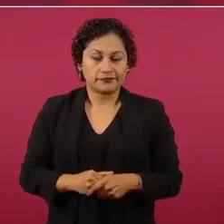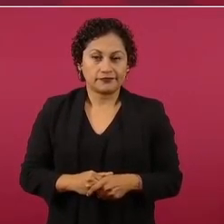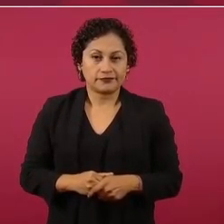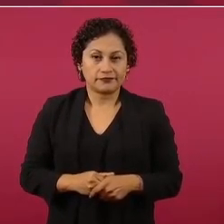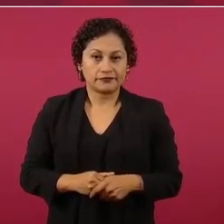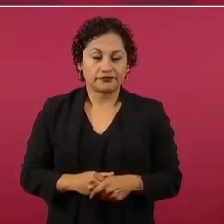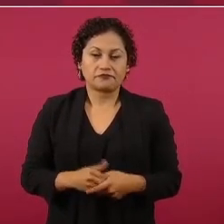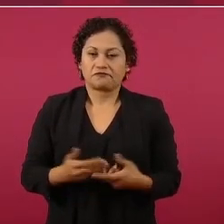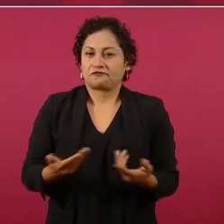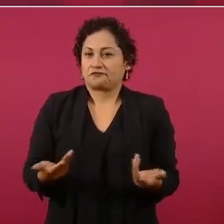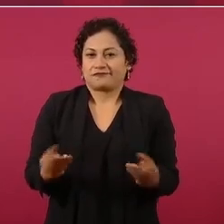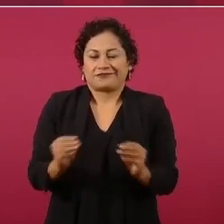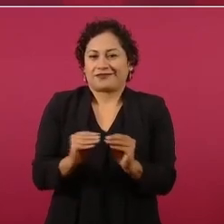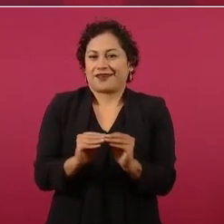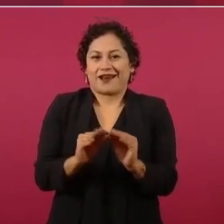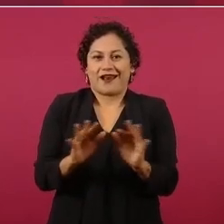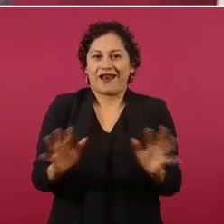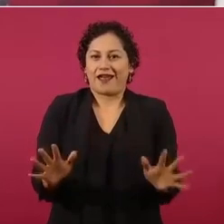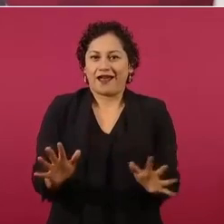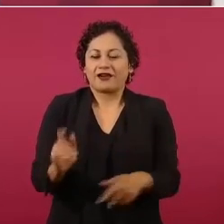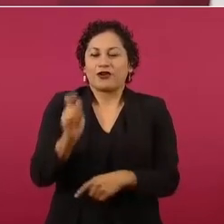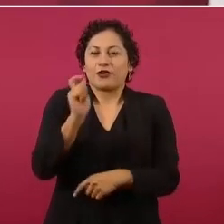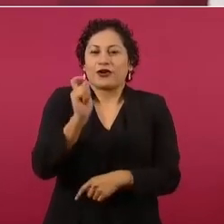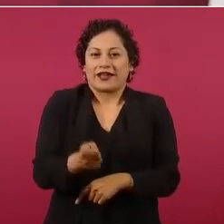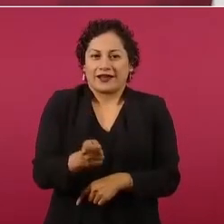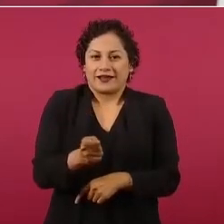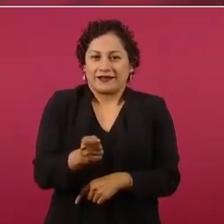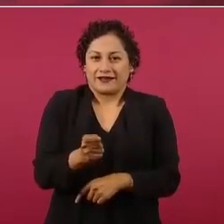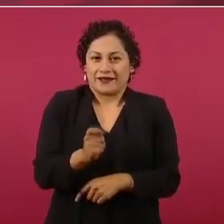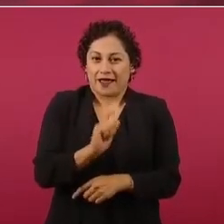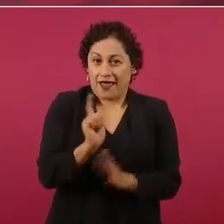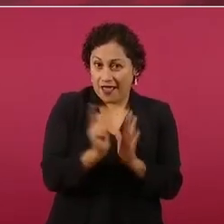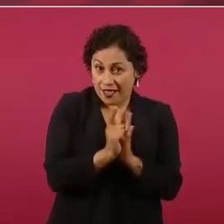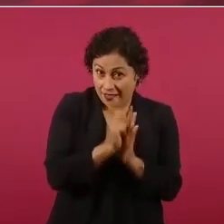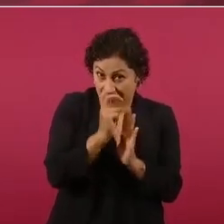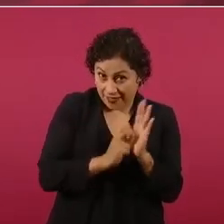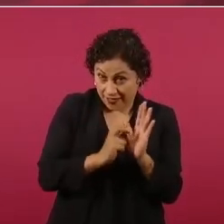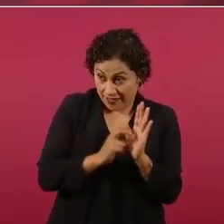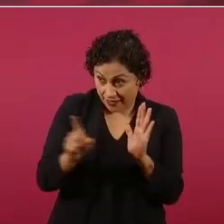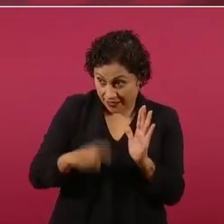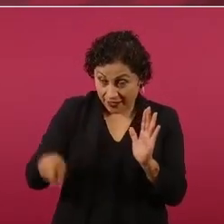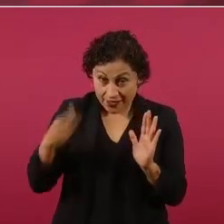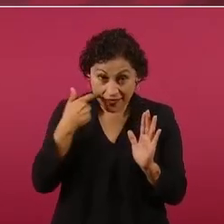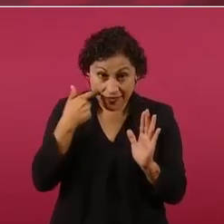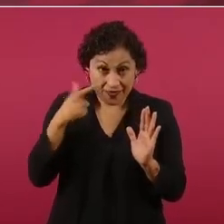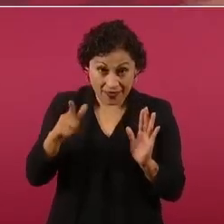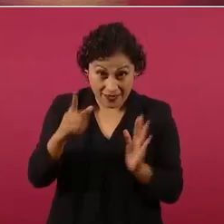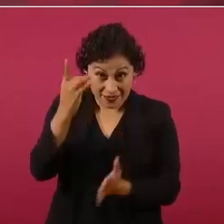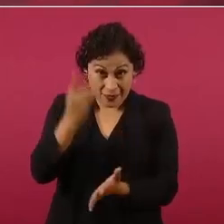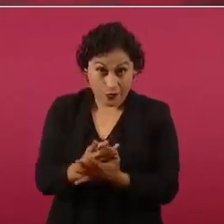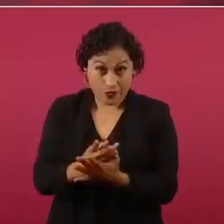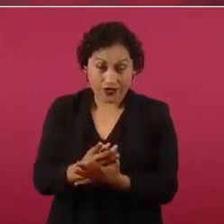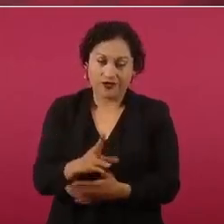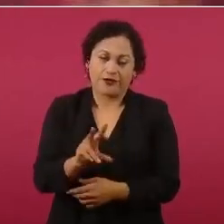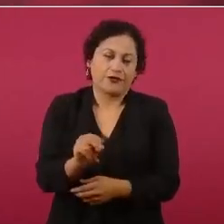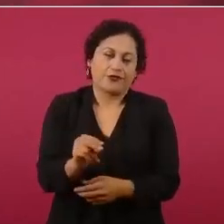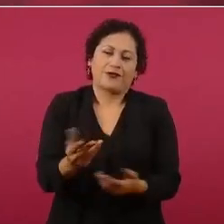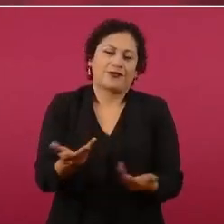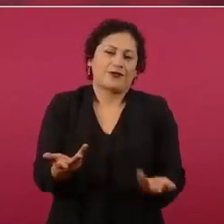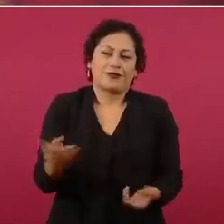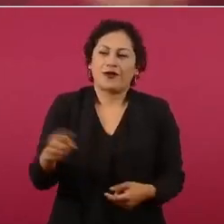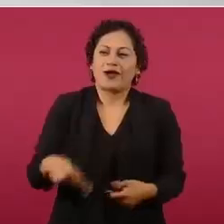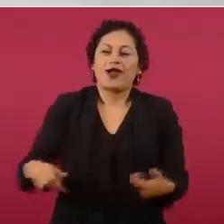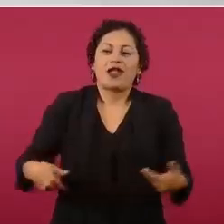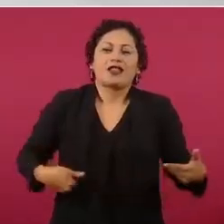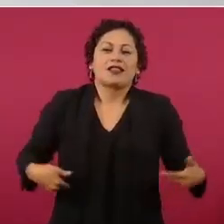Desde luego no es sólo esto, es la inconformidad. ¿Cómo no va